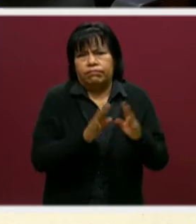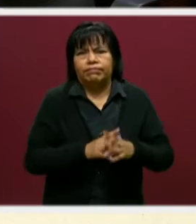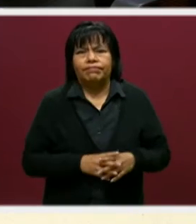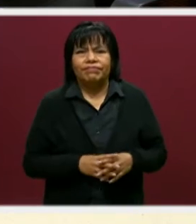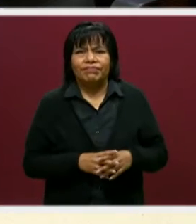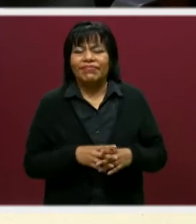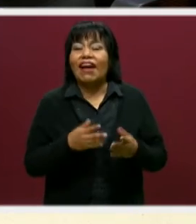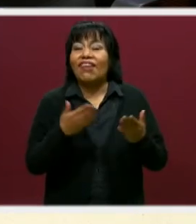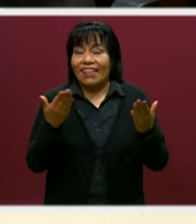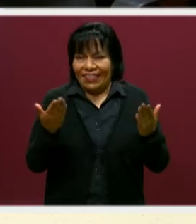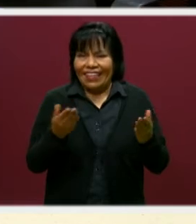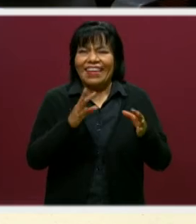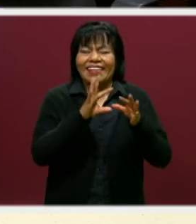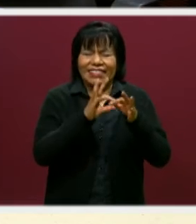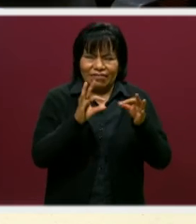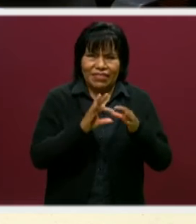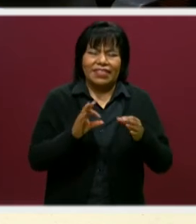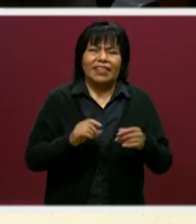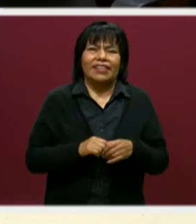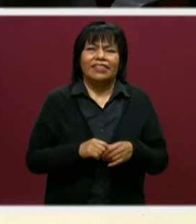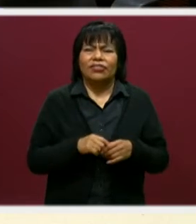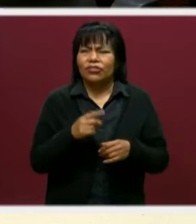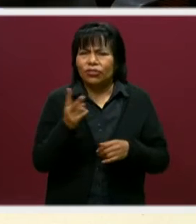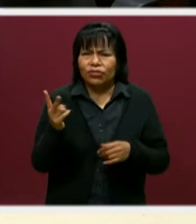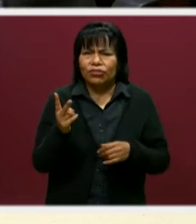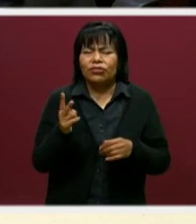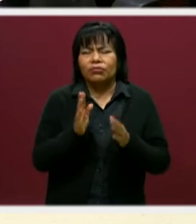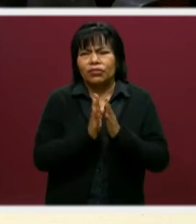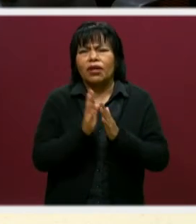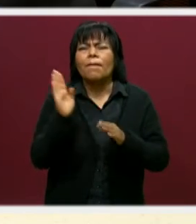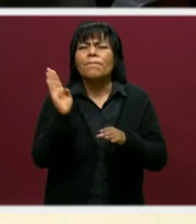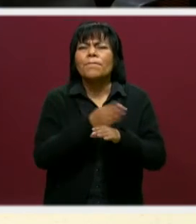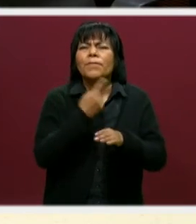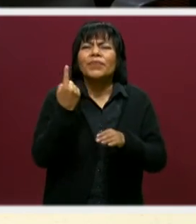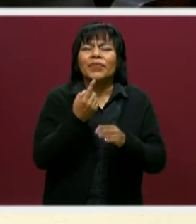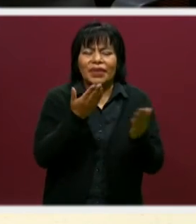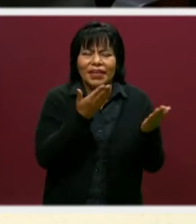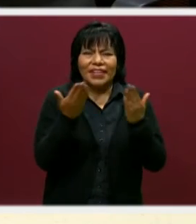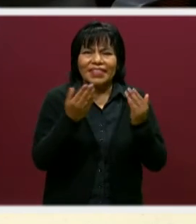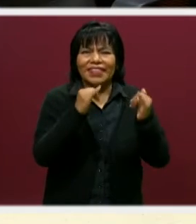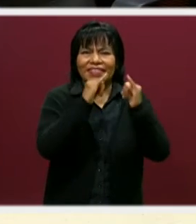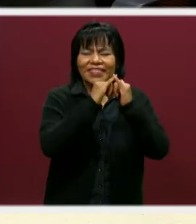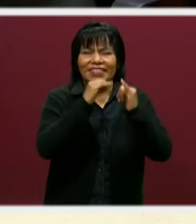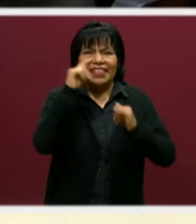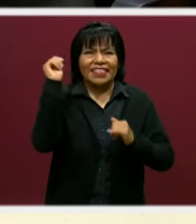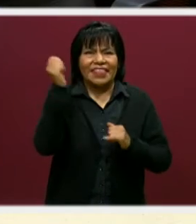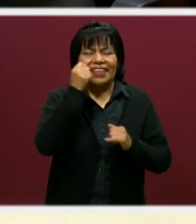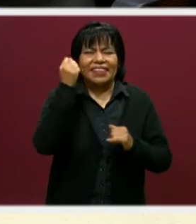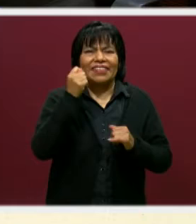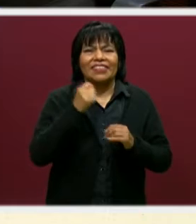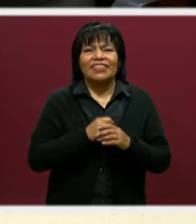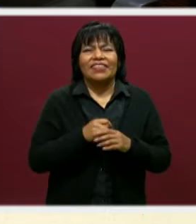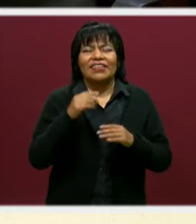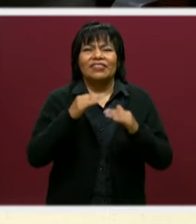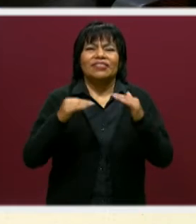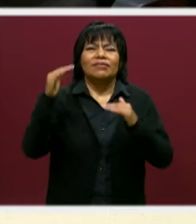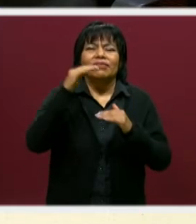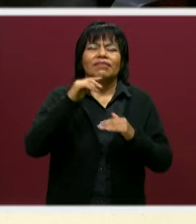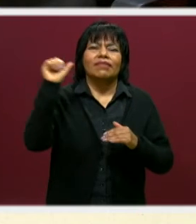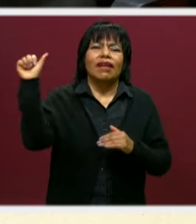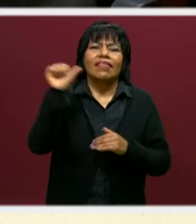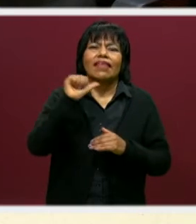Ahora sí dinos, por favor, Leopoldo y también Johanna, ¿por qué estudiar ahí en el Instituto Tecnológico Superior de Atlixco?